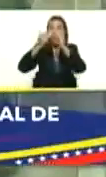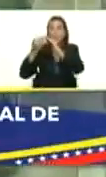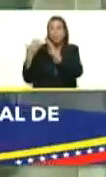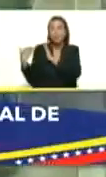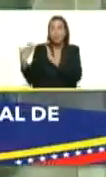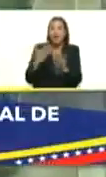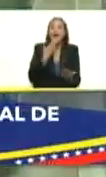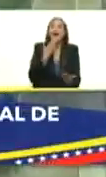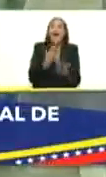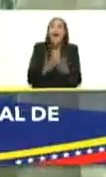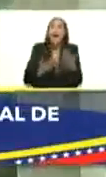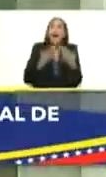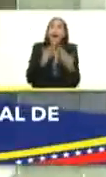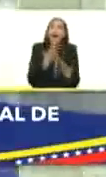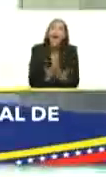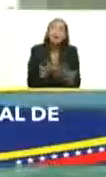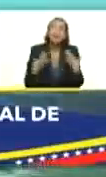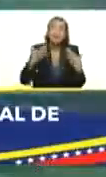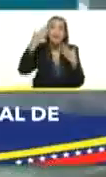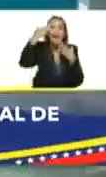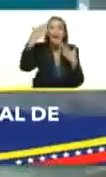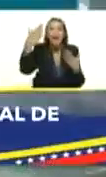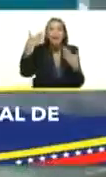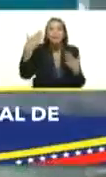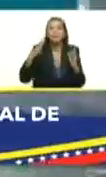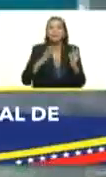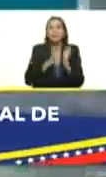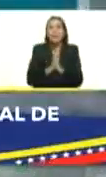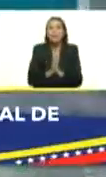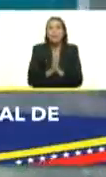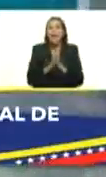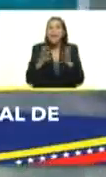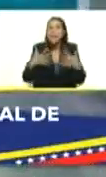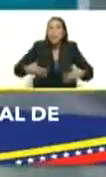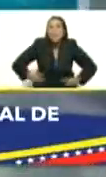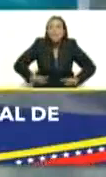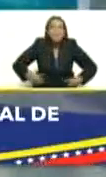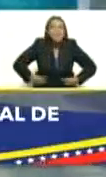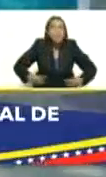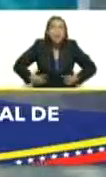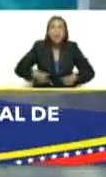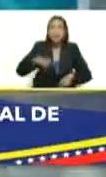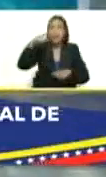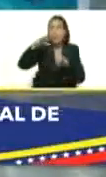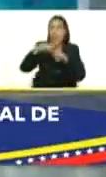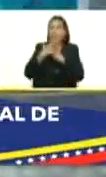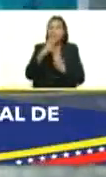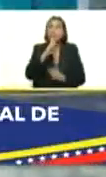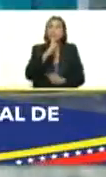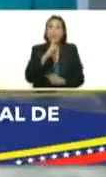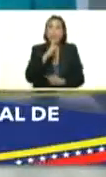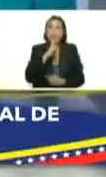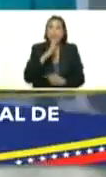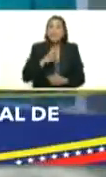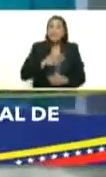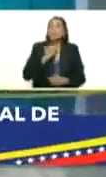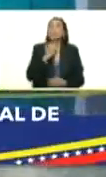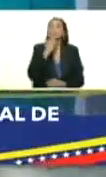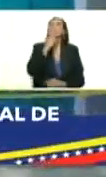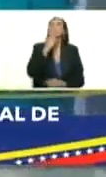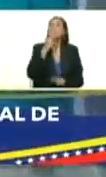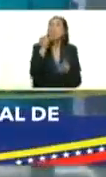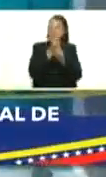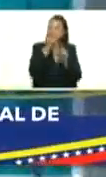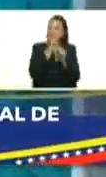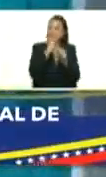agradecerle este esfuerzo que se ha hecho este esfuerzo inmenso en una época muy difícil pero que ha puesto en alto esta